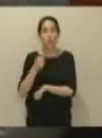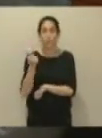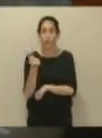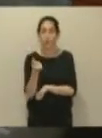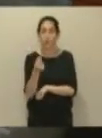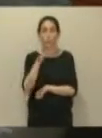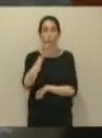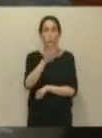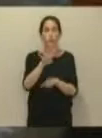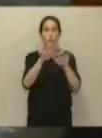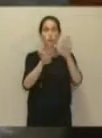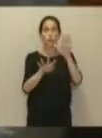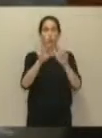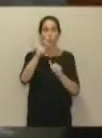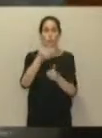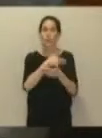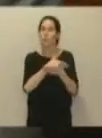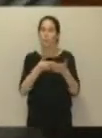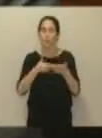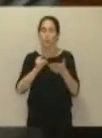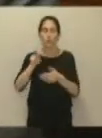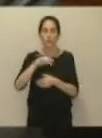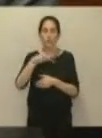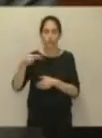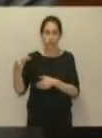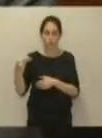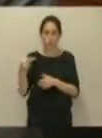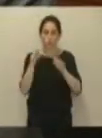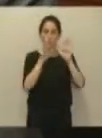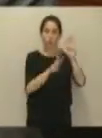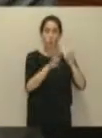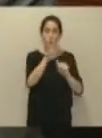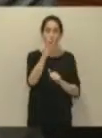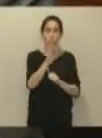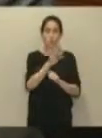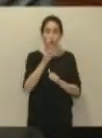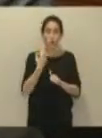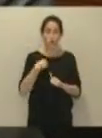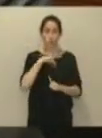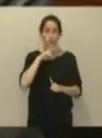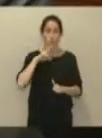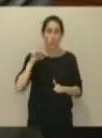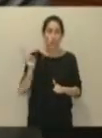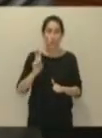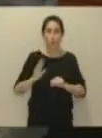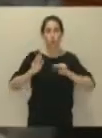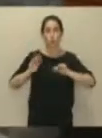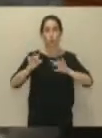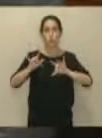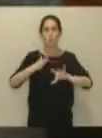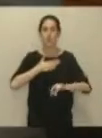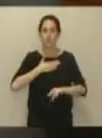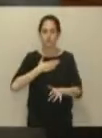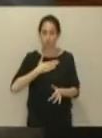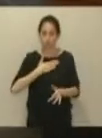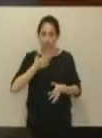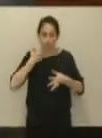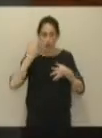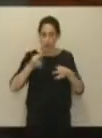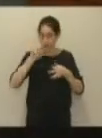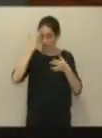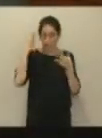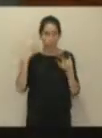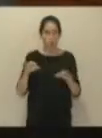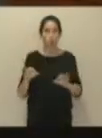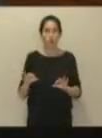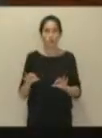490 millones de euros, el 84% del valor de su patrimonio. Esa es la realidad objetiva